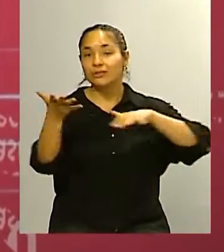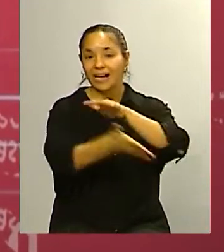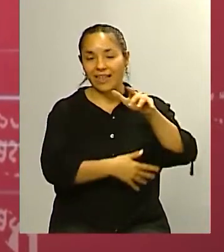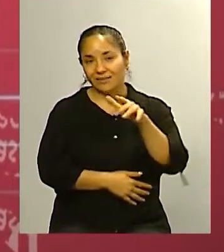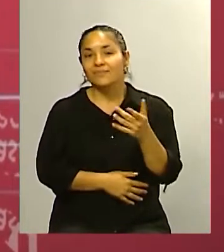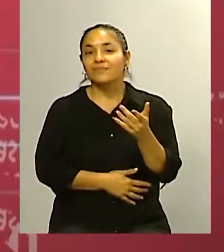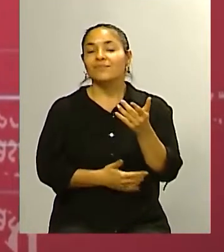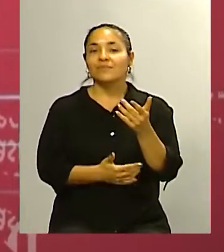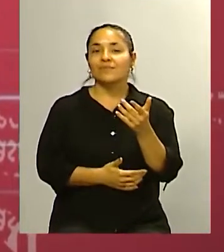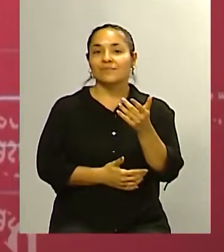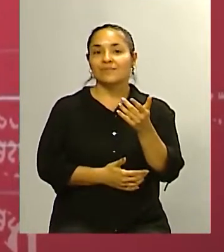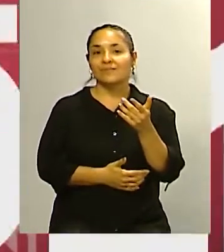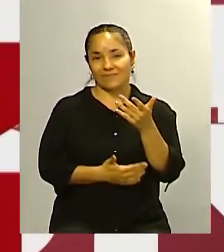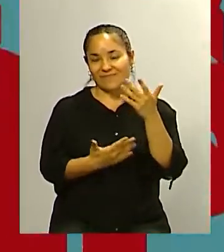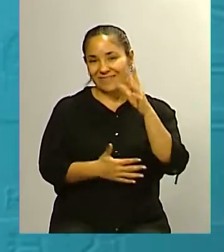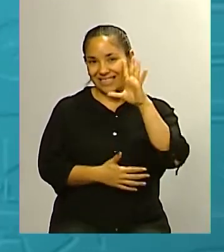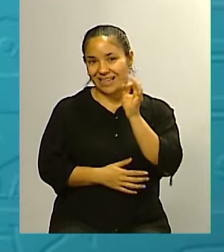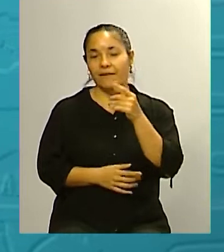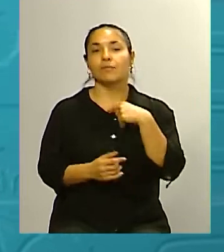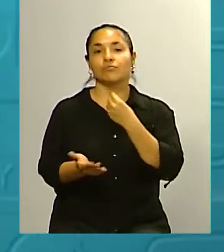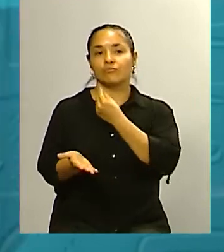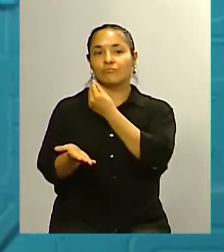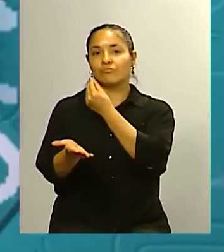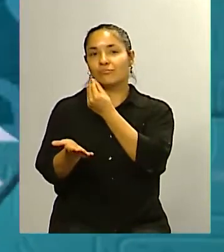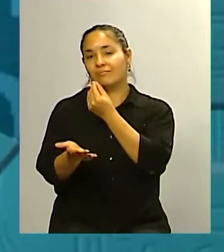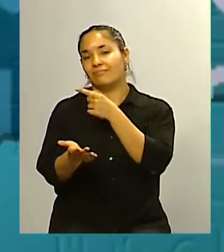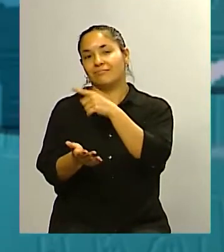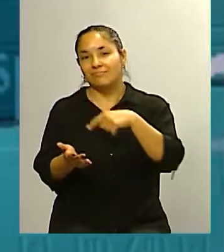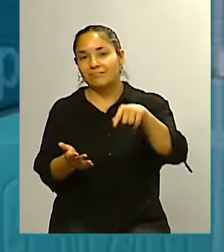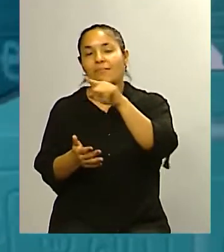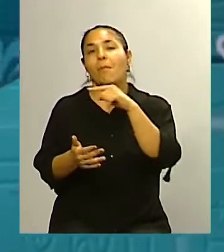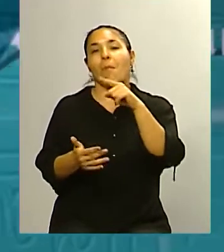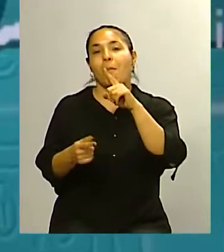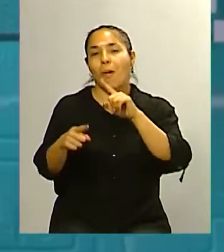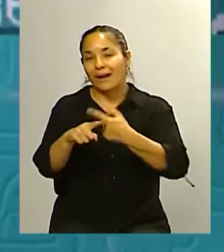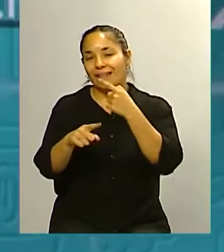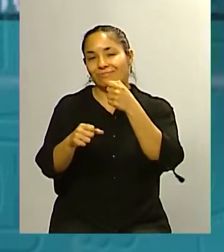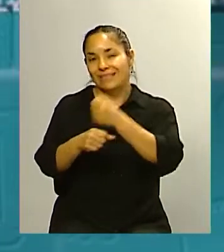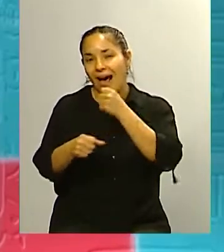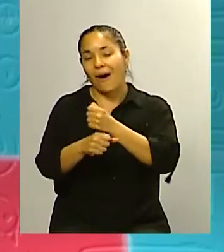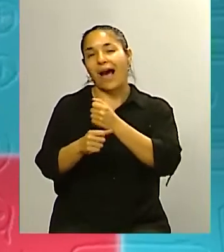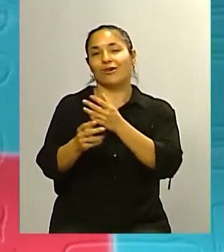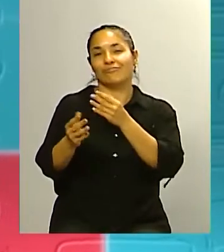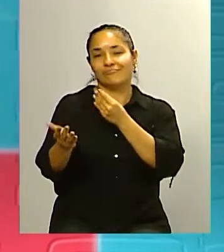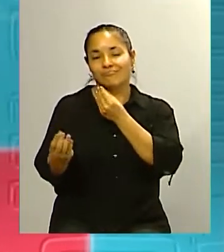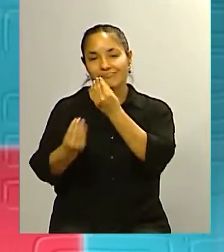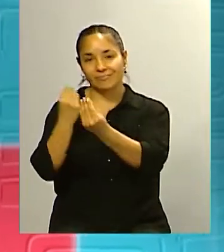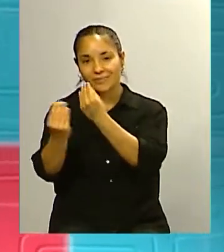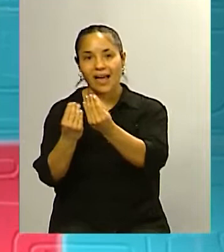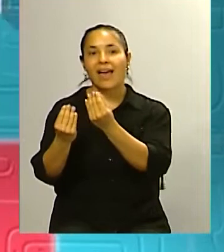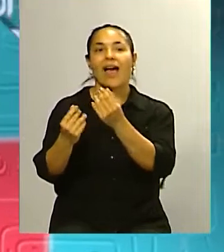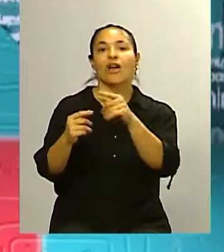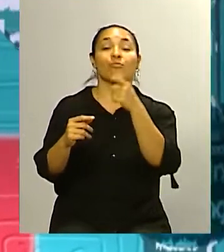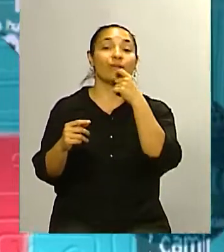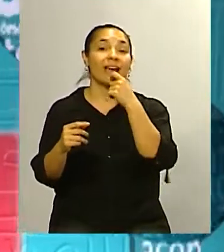que están en carrera aunque no lo blanqueen los políticos no lo vamos a decir así para que no suene no suene digamos